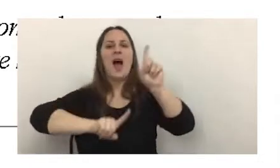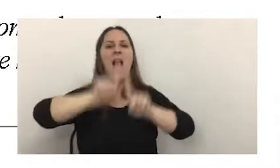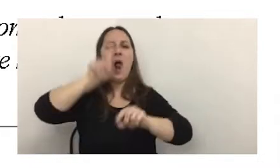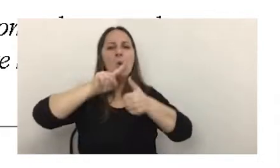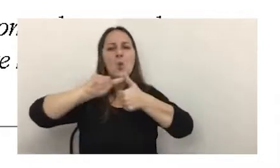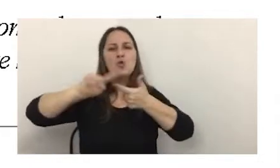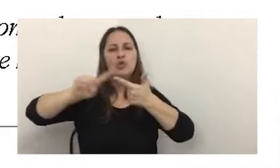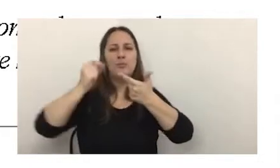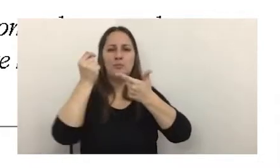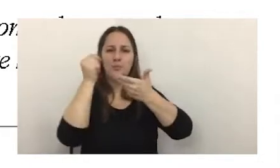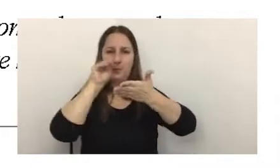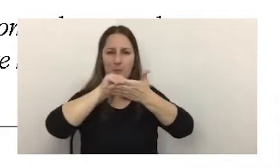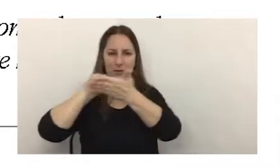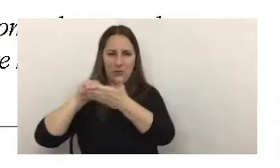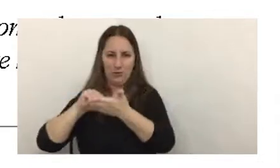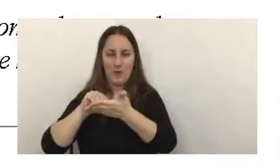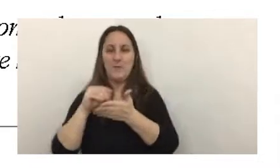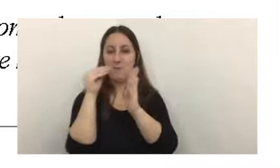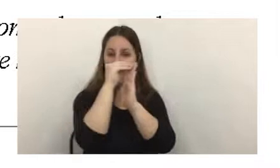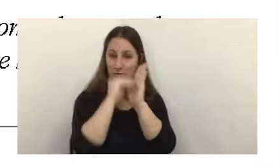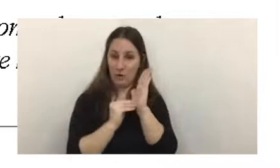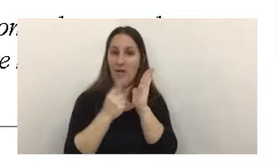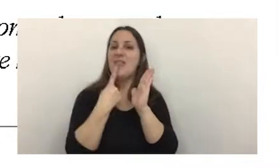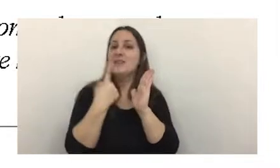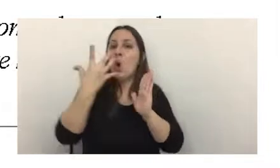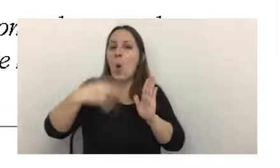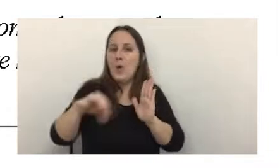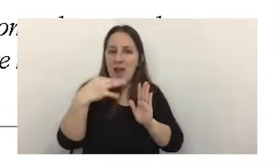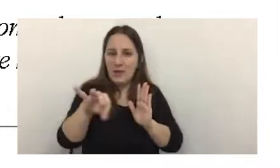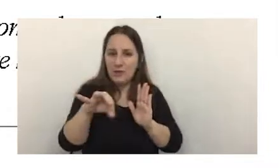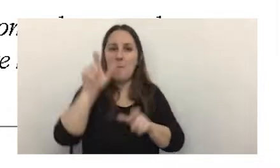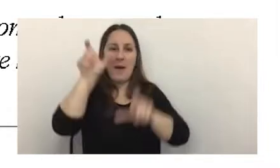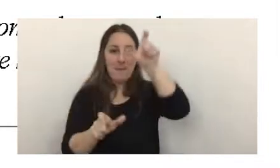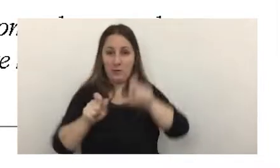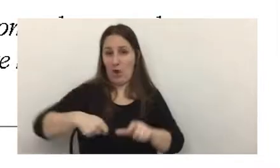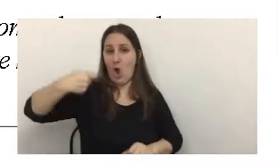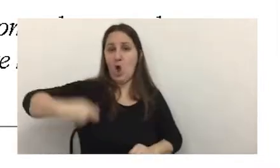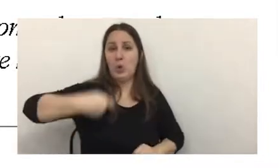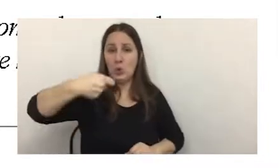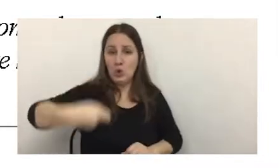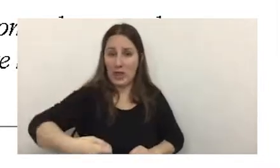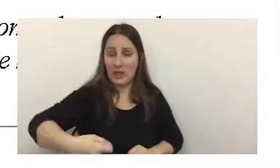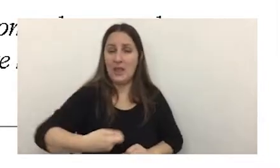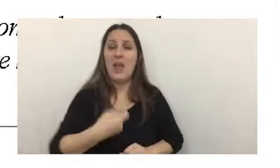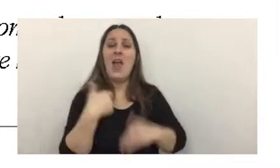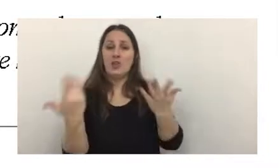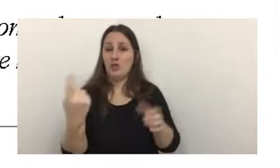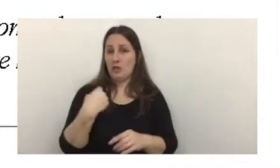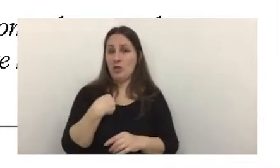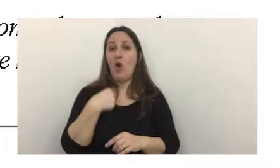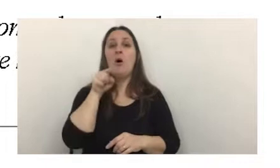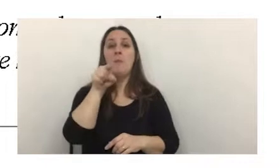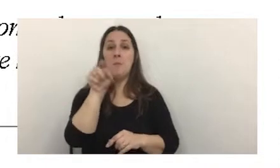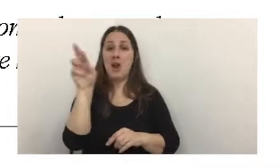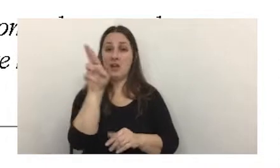montos que establecen obligaciones para los contribuyentes y lo que hice fue, dentro